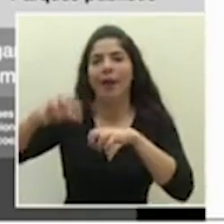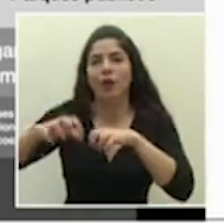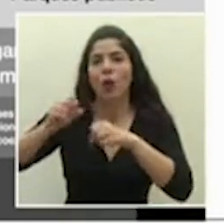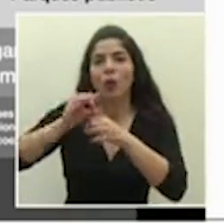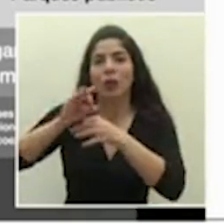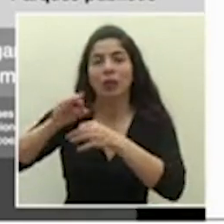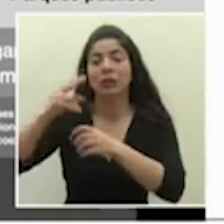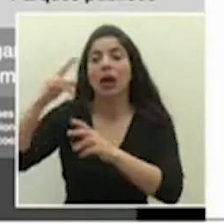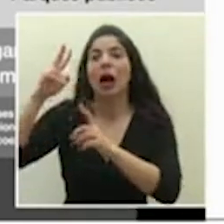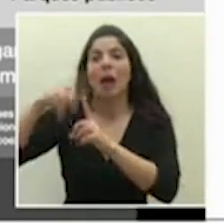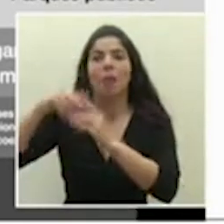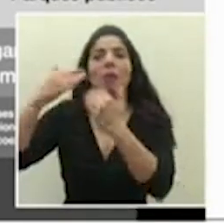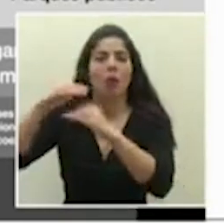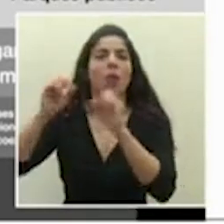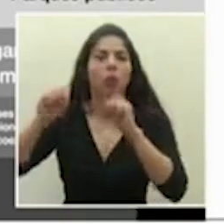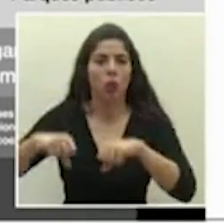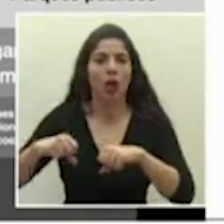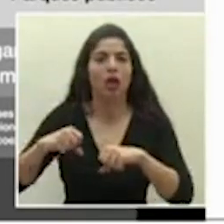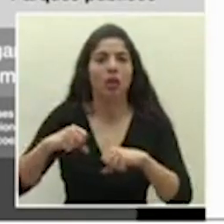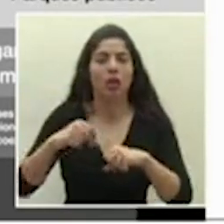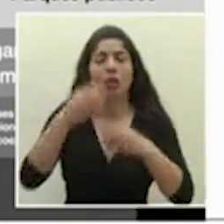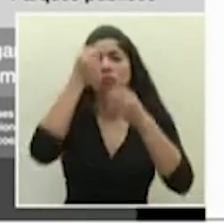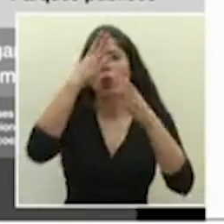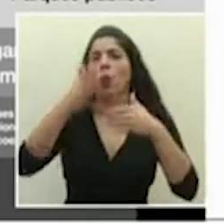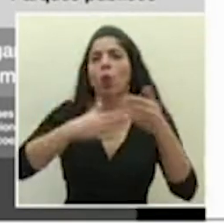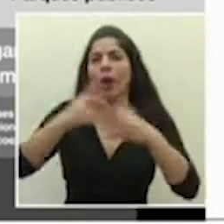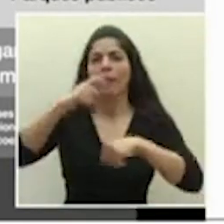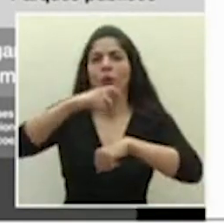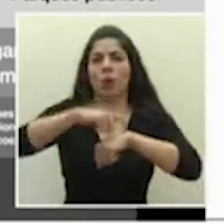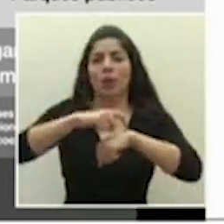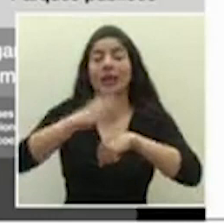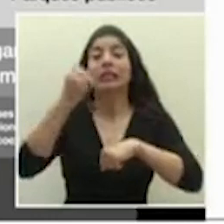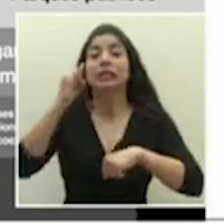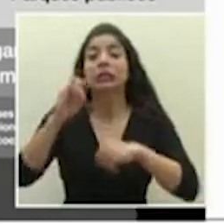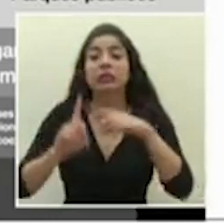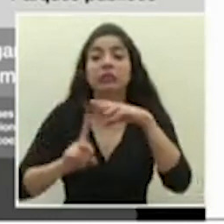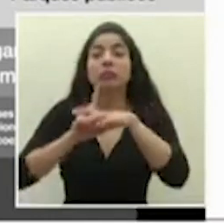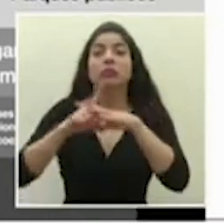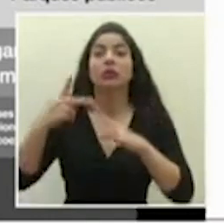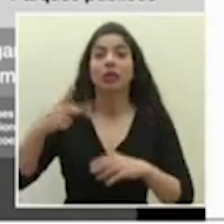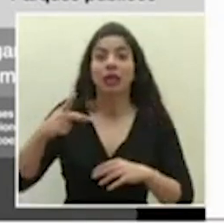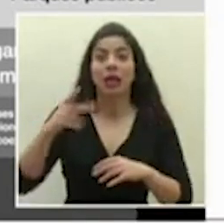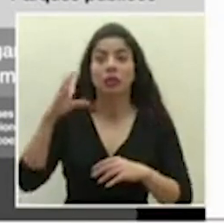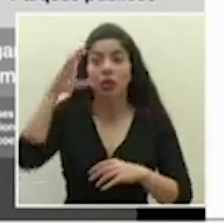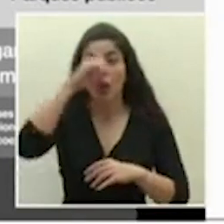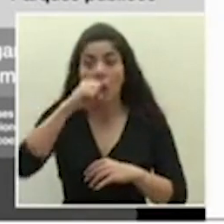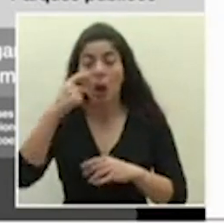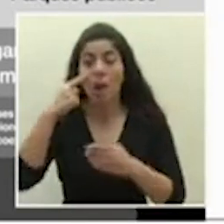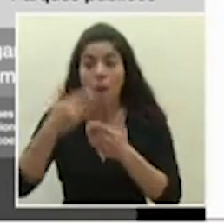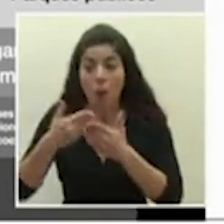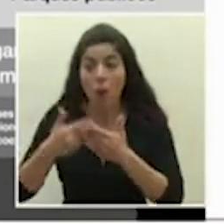y eso pues lo podemos anunciar en cualquier momento si ese riesgo se logra ya comprobar.